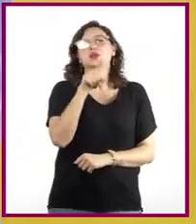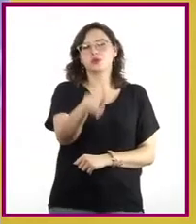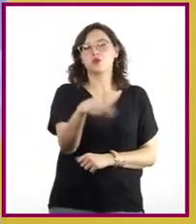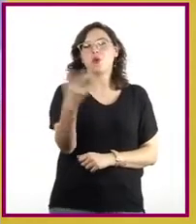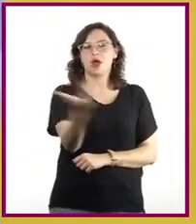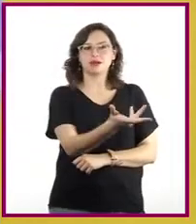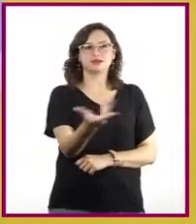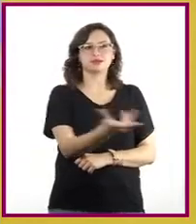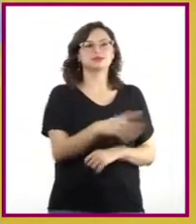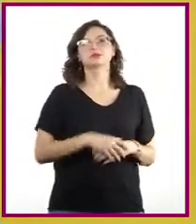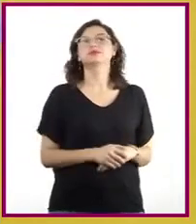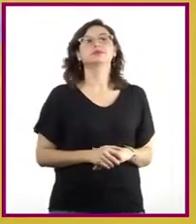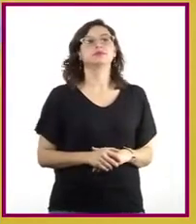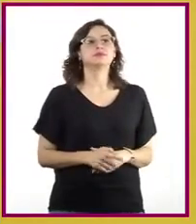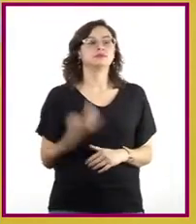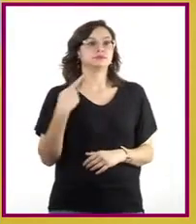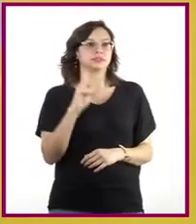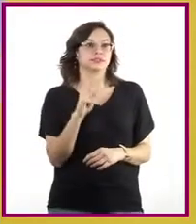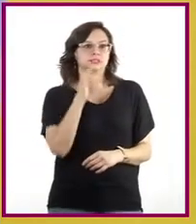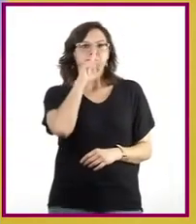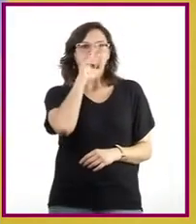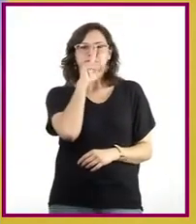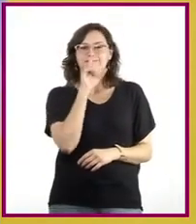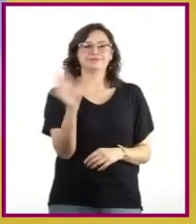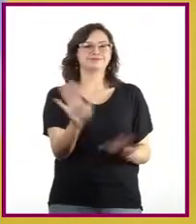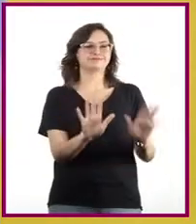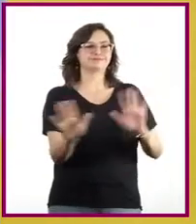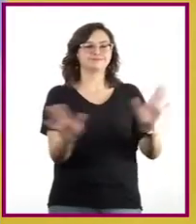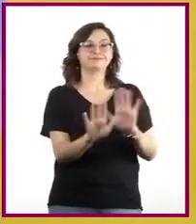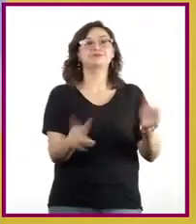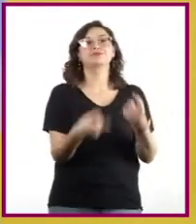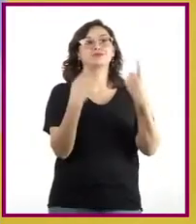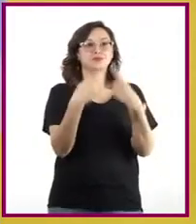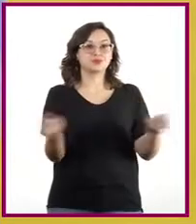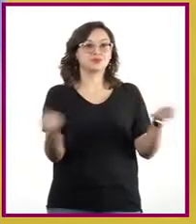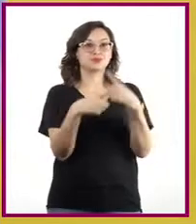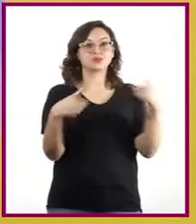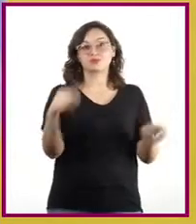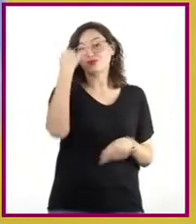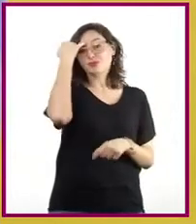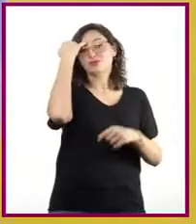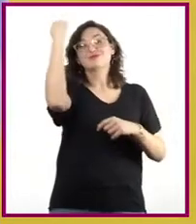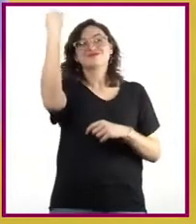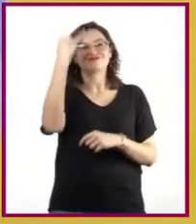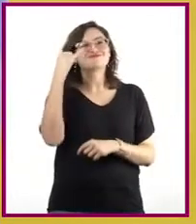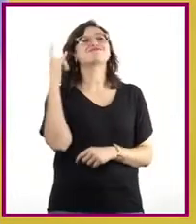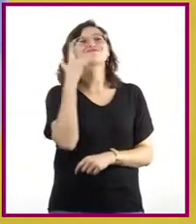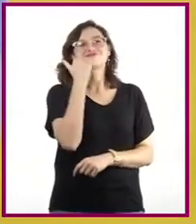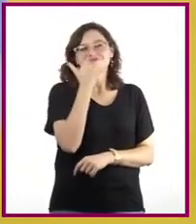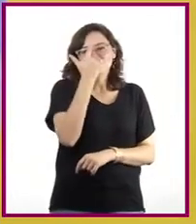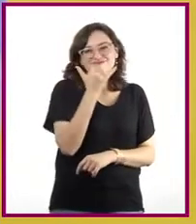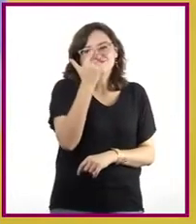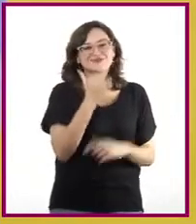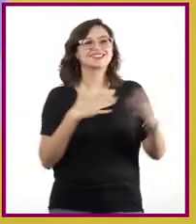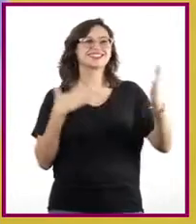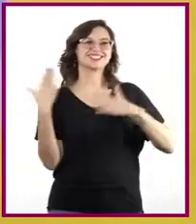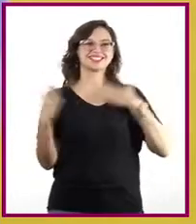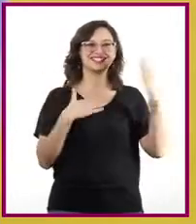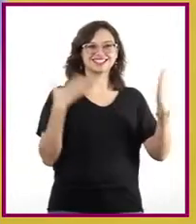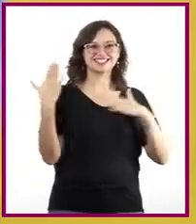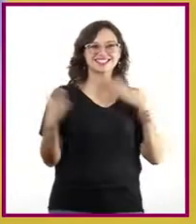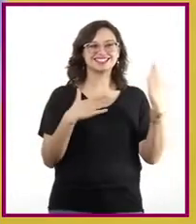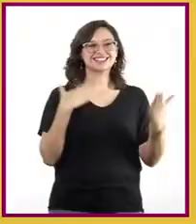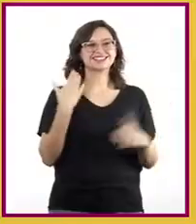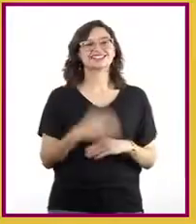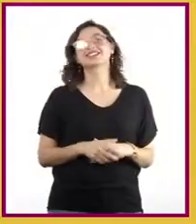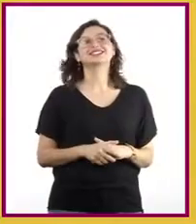Pero no se espanten, ya saben que crear música resulta muy entretenido si nos divertimos en el